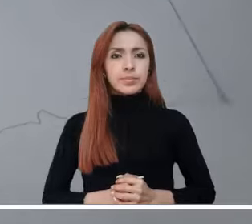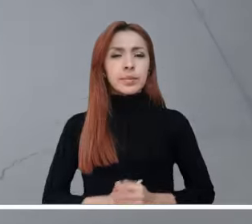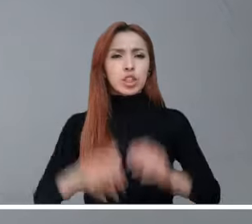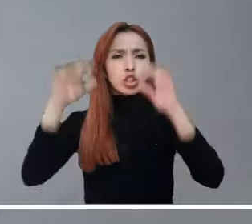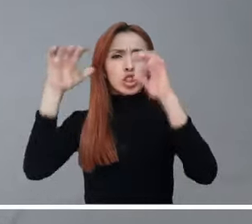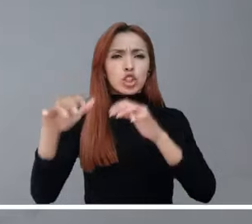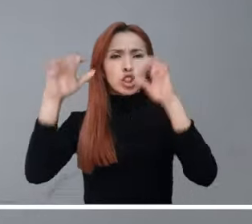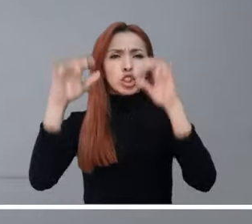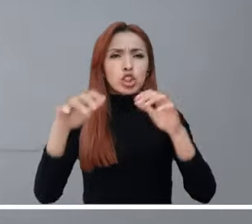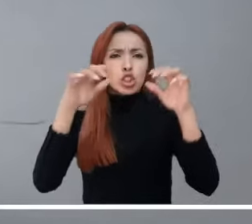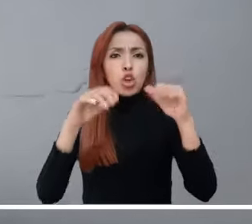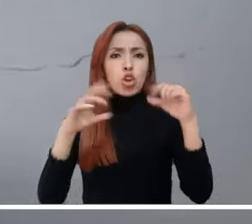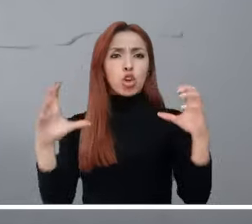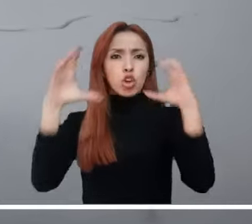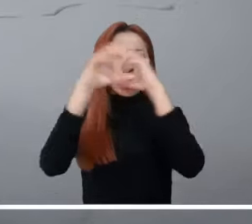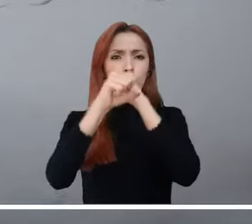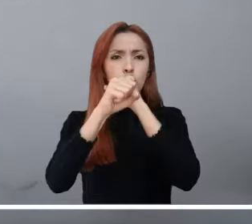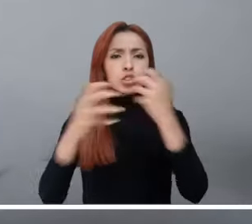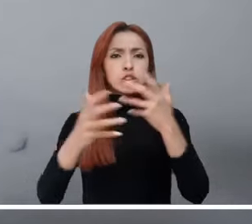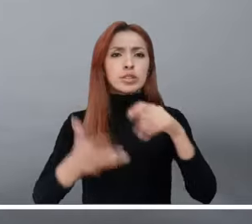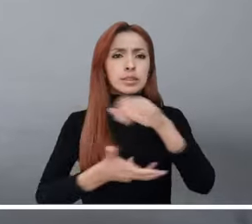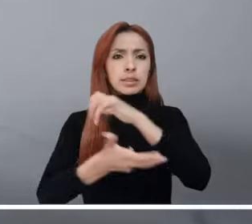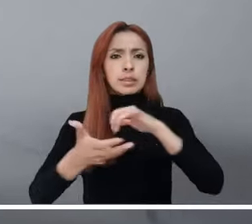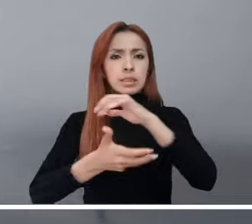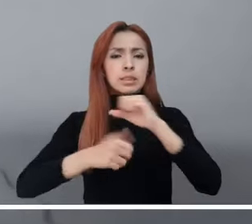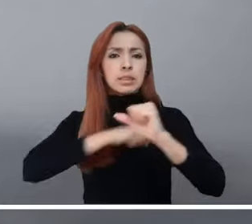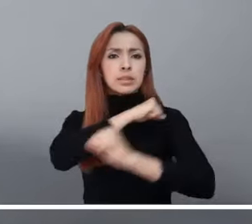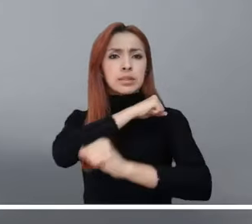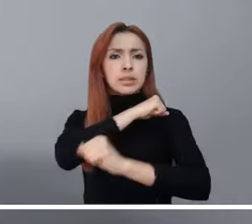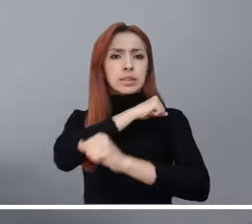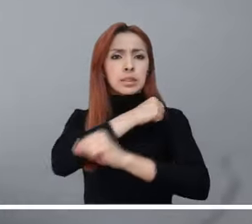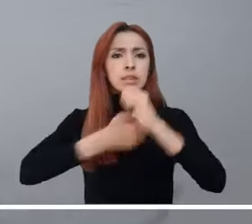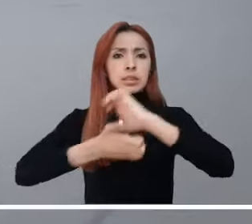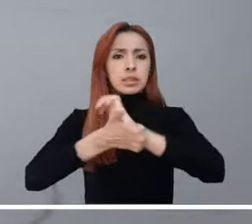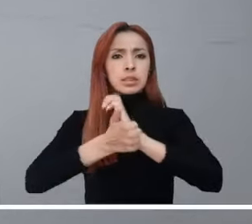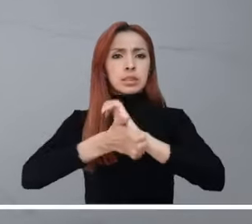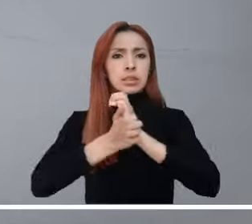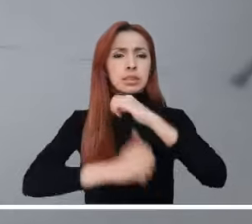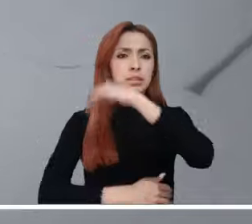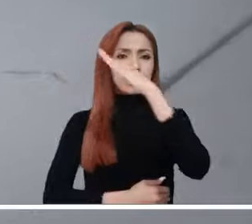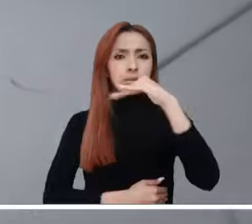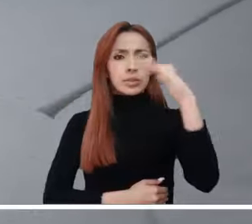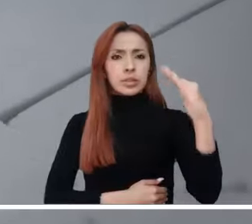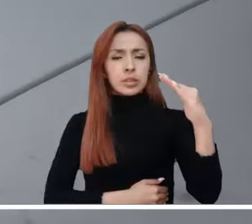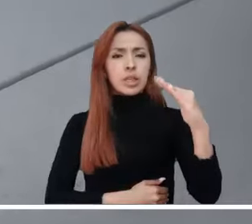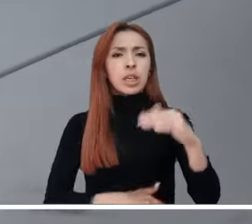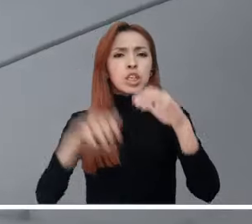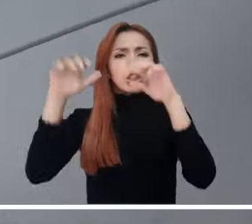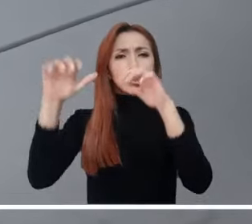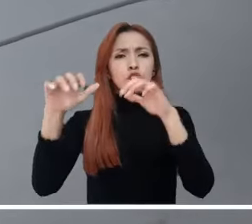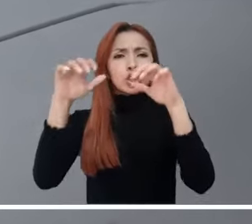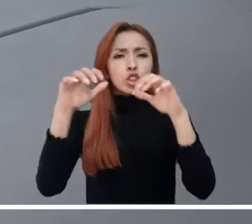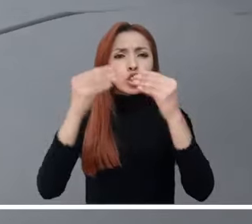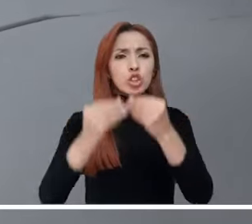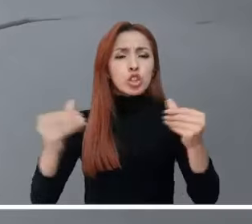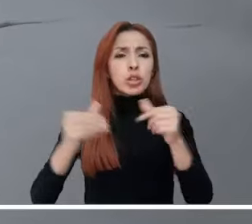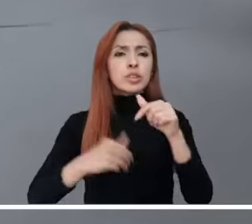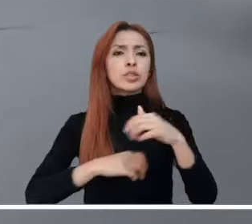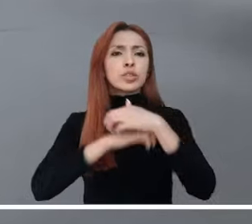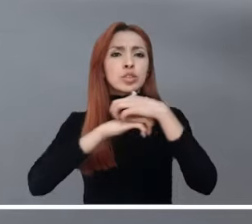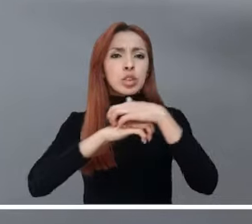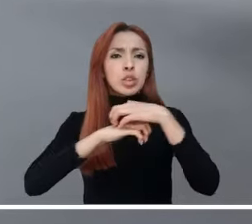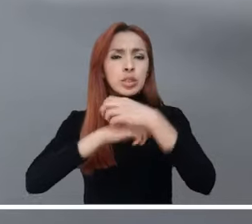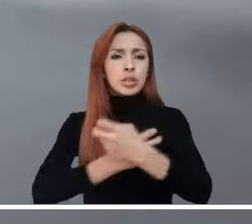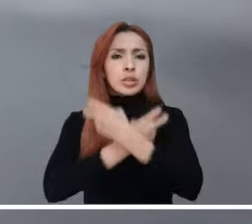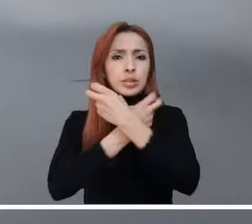Caerán aguaceros durante la noche en Los Santanderes, Boyacá, El Eje Cafetero y Antioquia y lloviznas en Tolima,